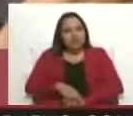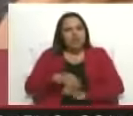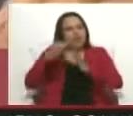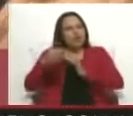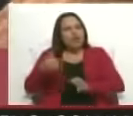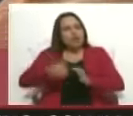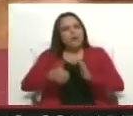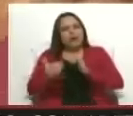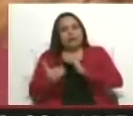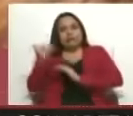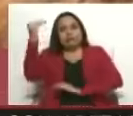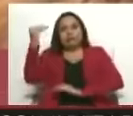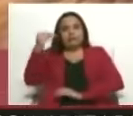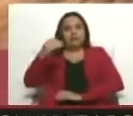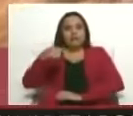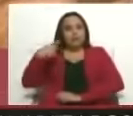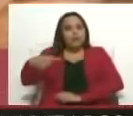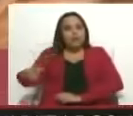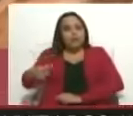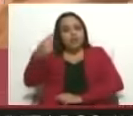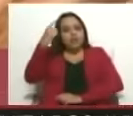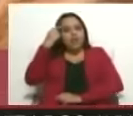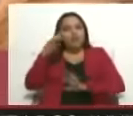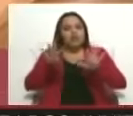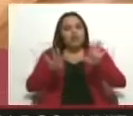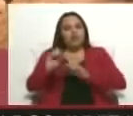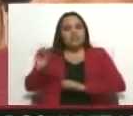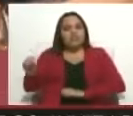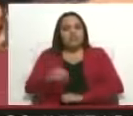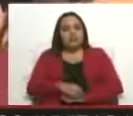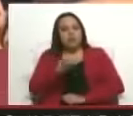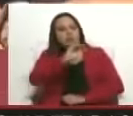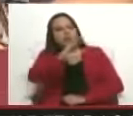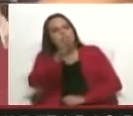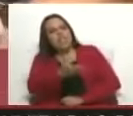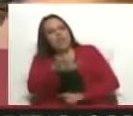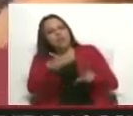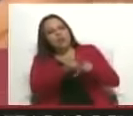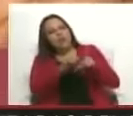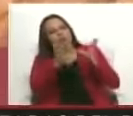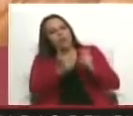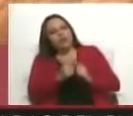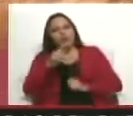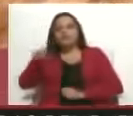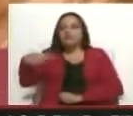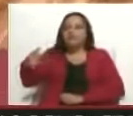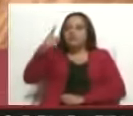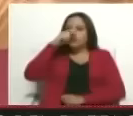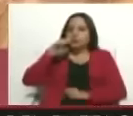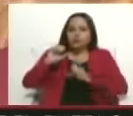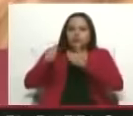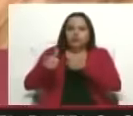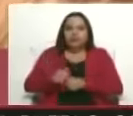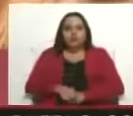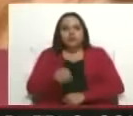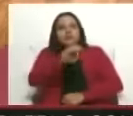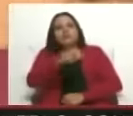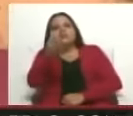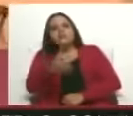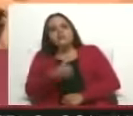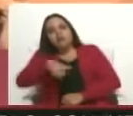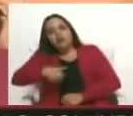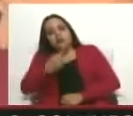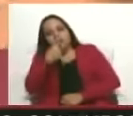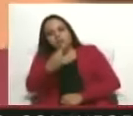importantes los próximos días de 900. ¿Porcentualmente? El próximo año, a principio de año. ¿Porcentualmente cuánto se podría